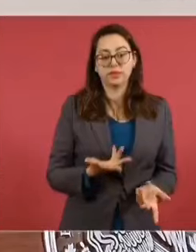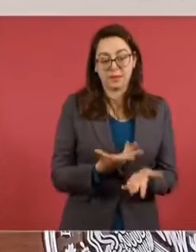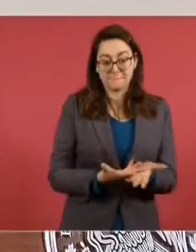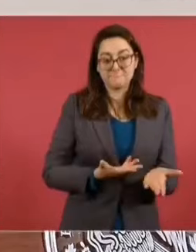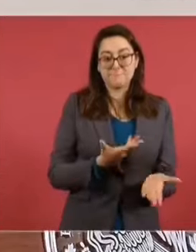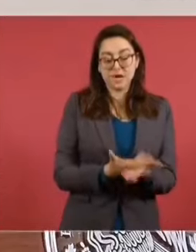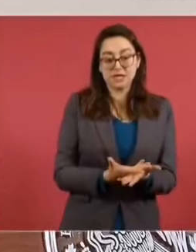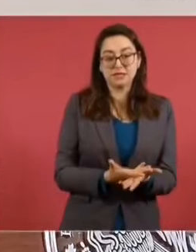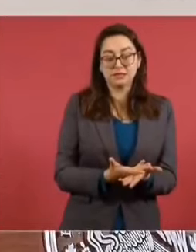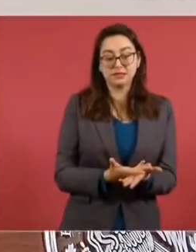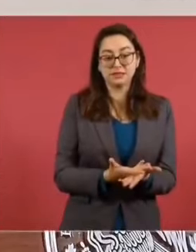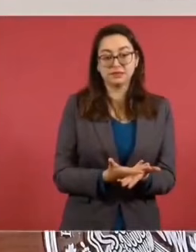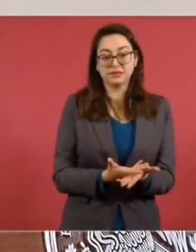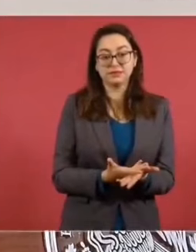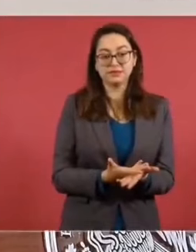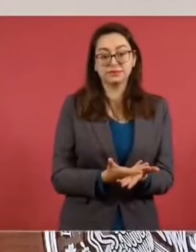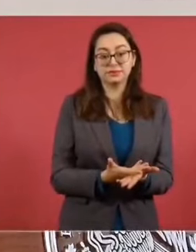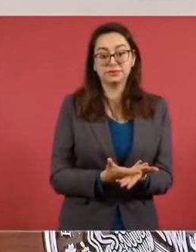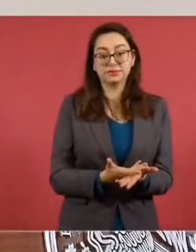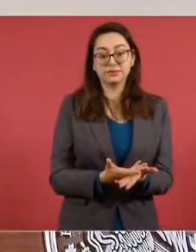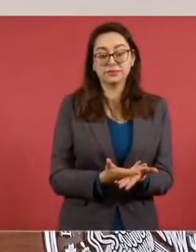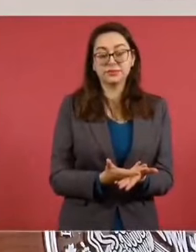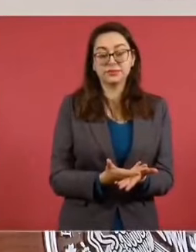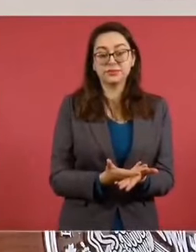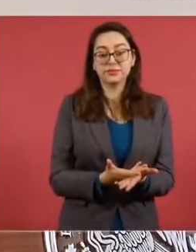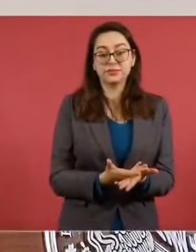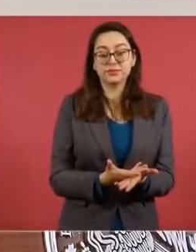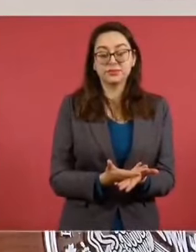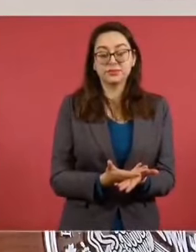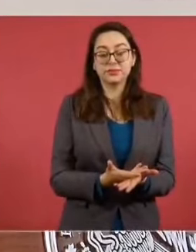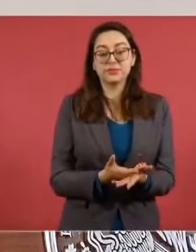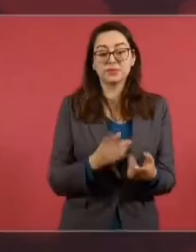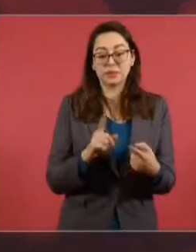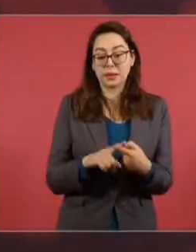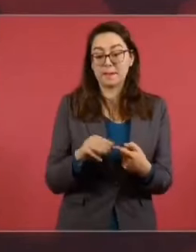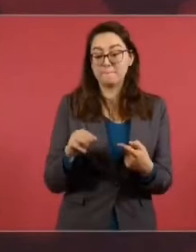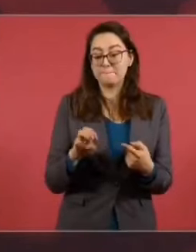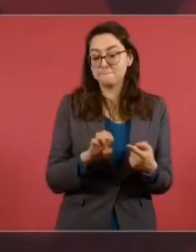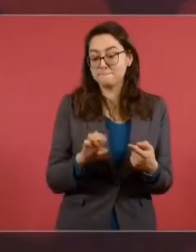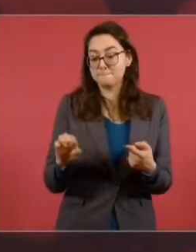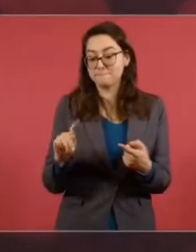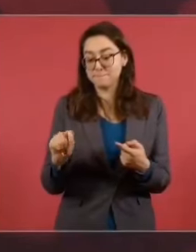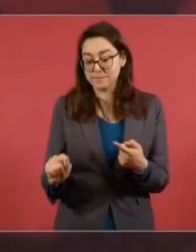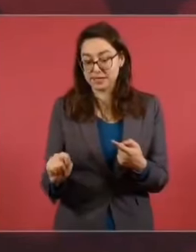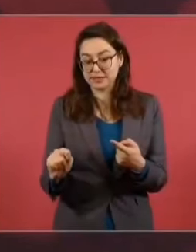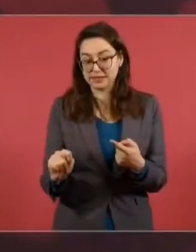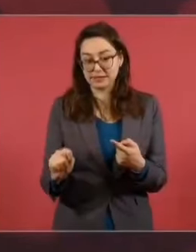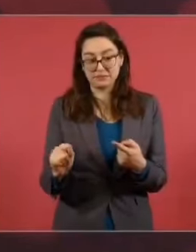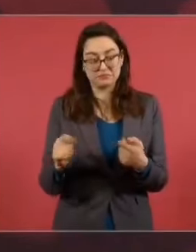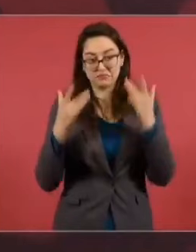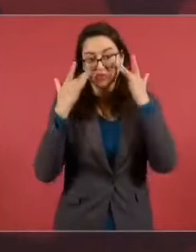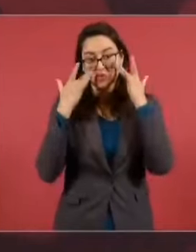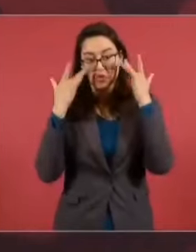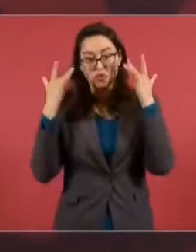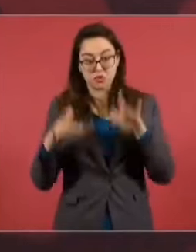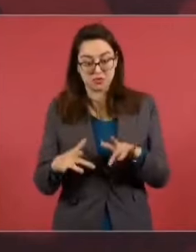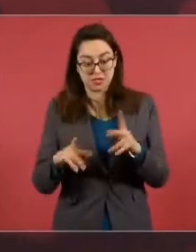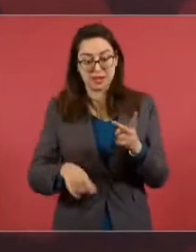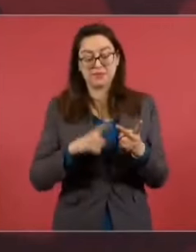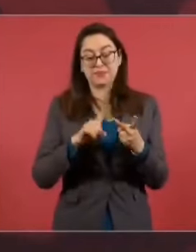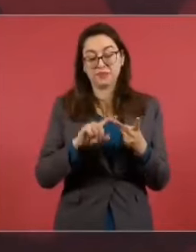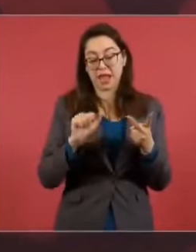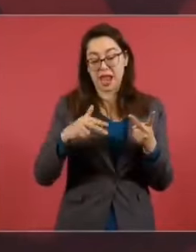ellos buscaban que declinara a MIT y Anaya